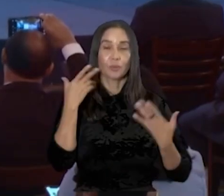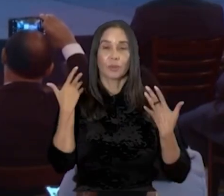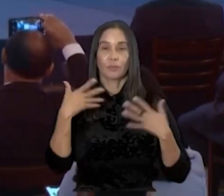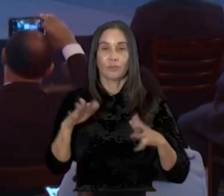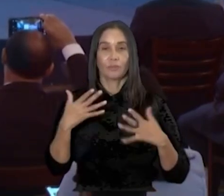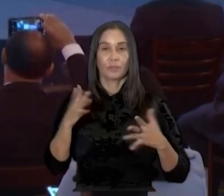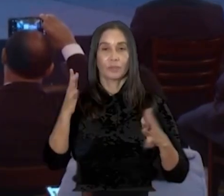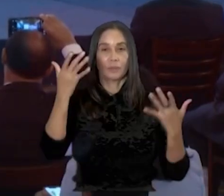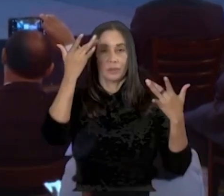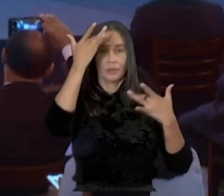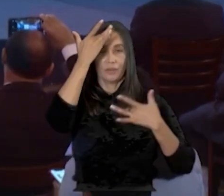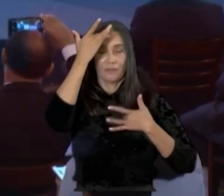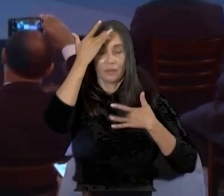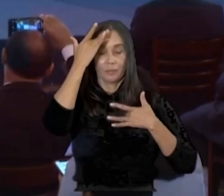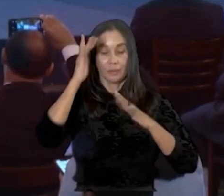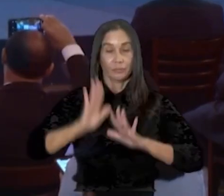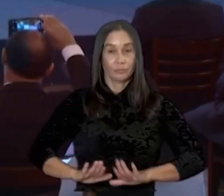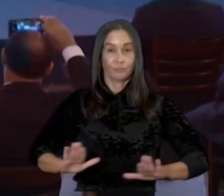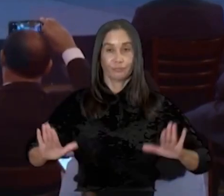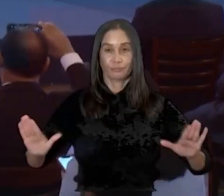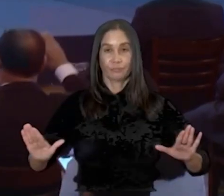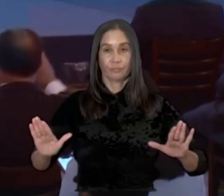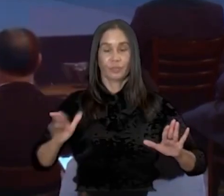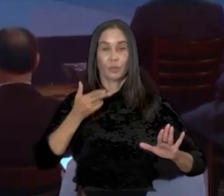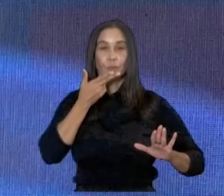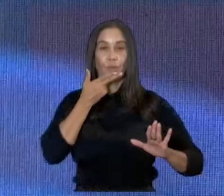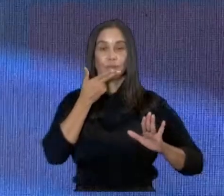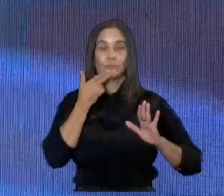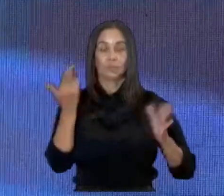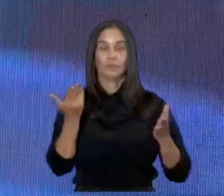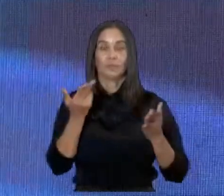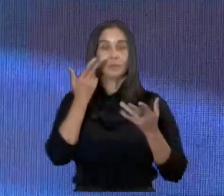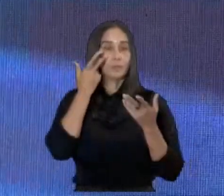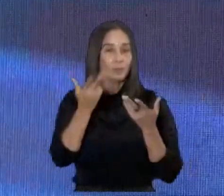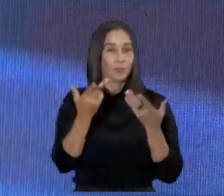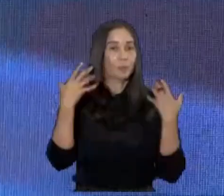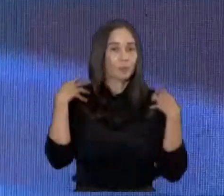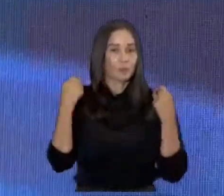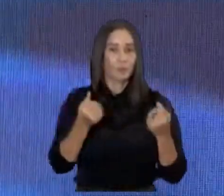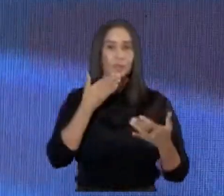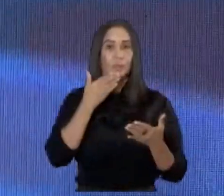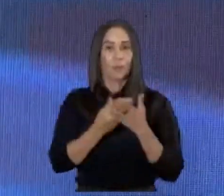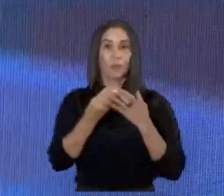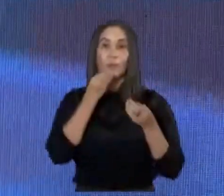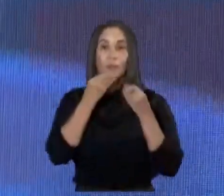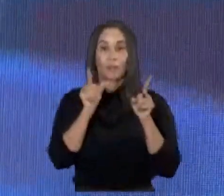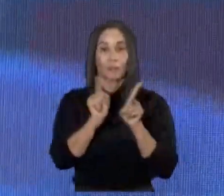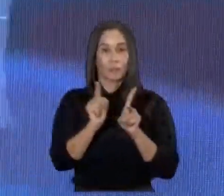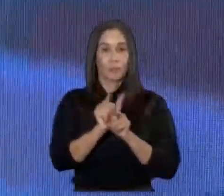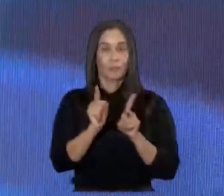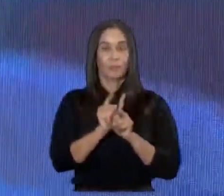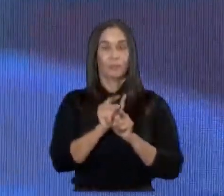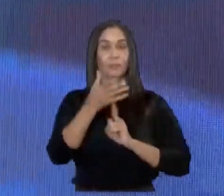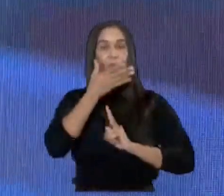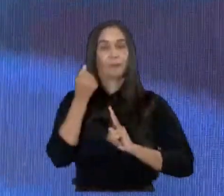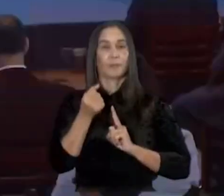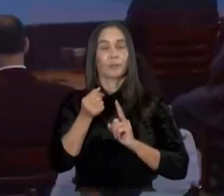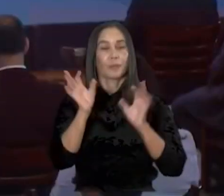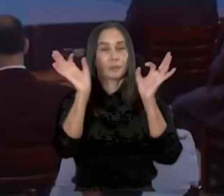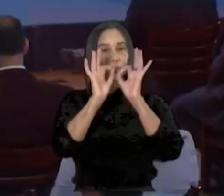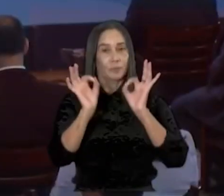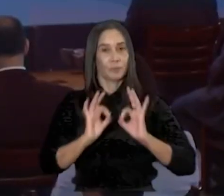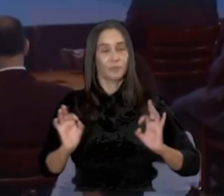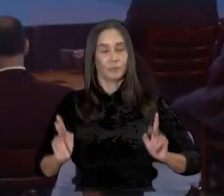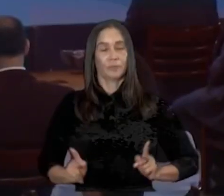estamos creando niños diabéticos y tomamos muy en cuenta esa situación para ir mejorando y